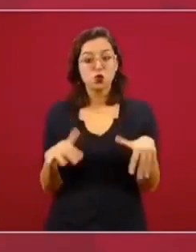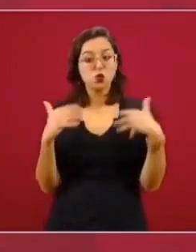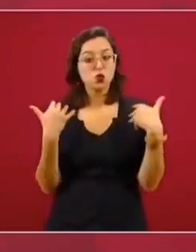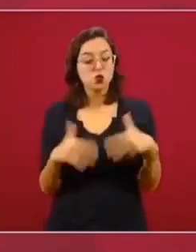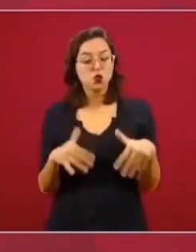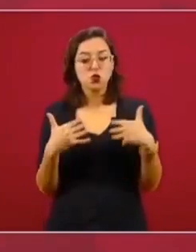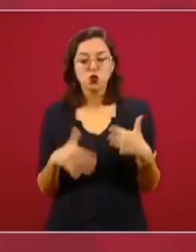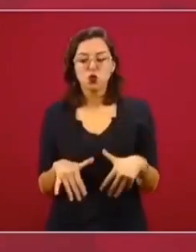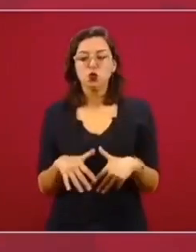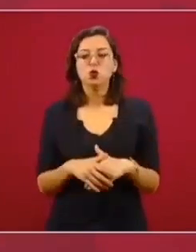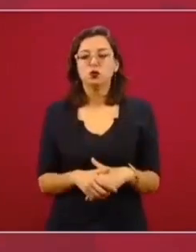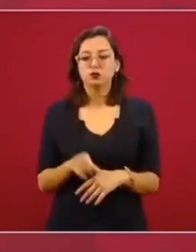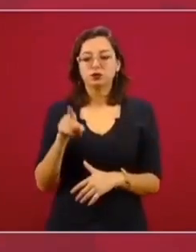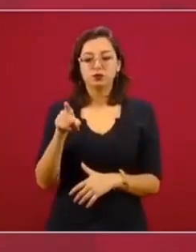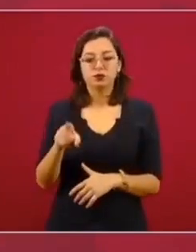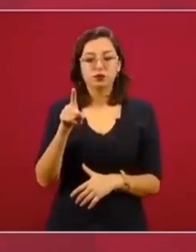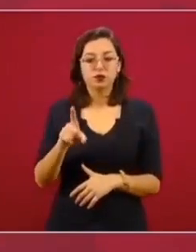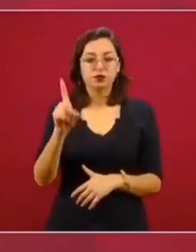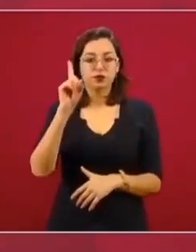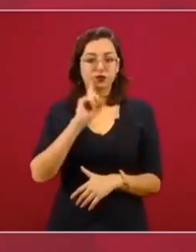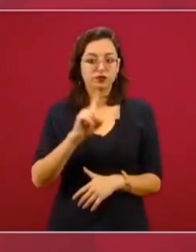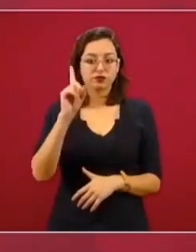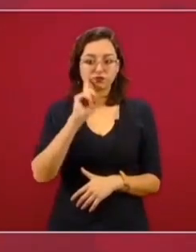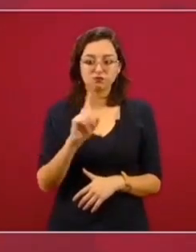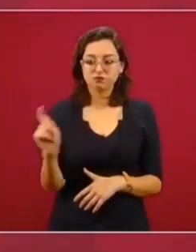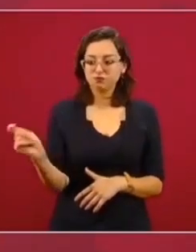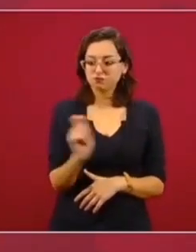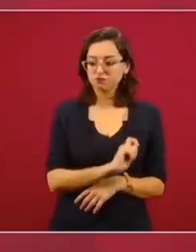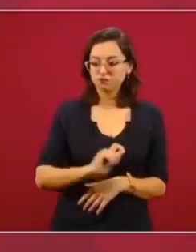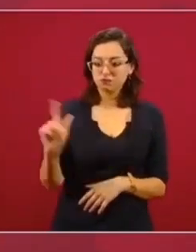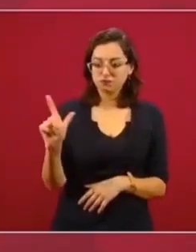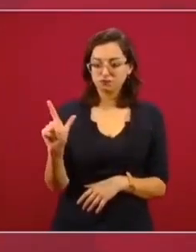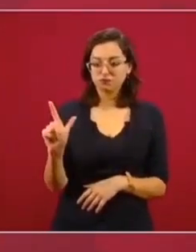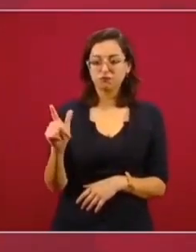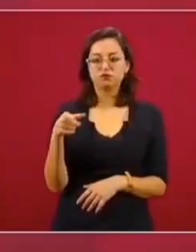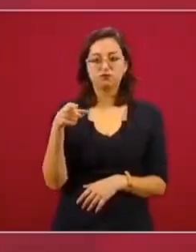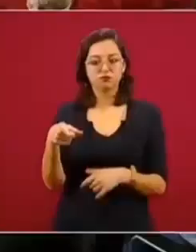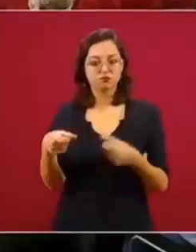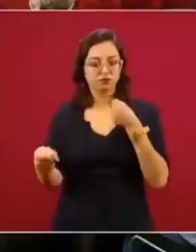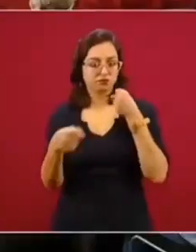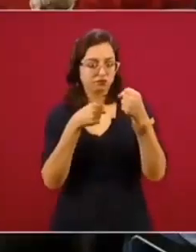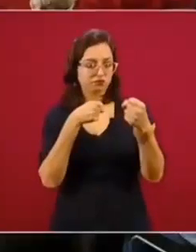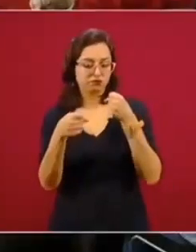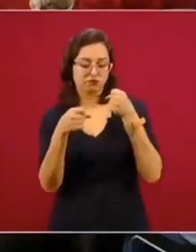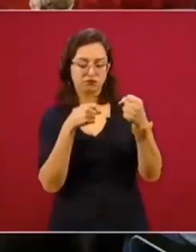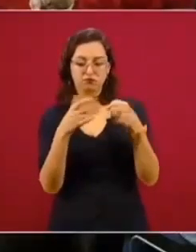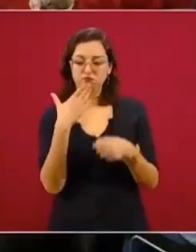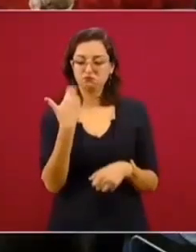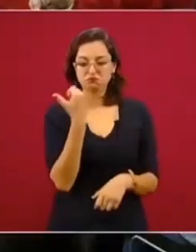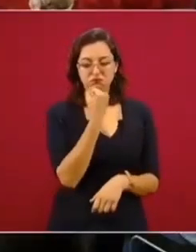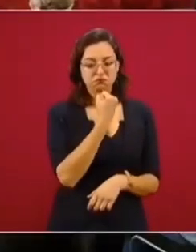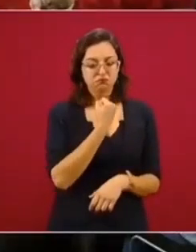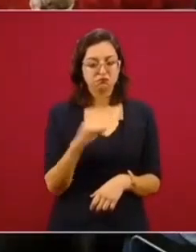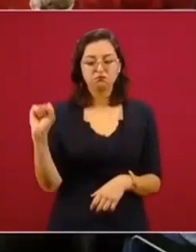profesional en el periodismo y